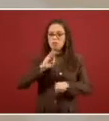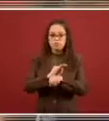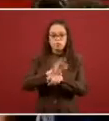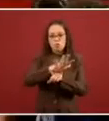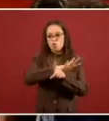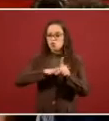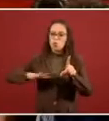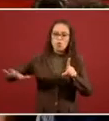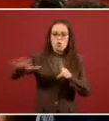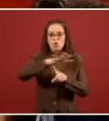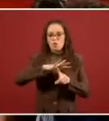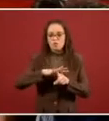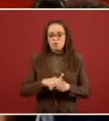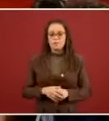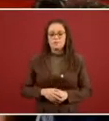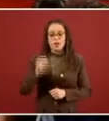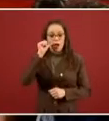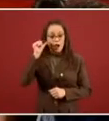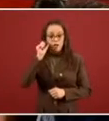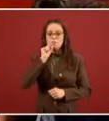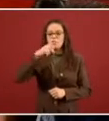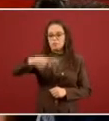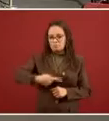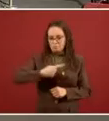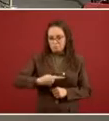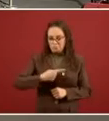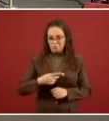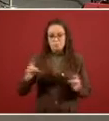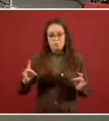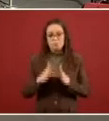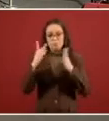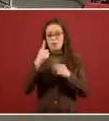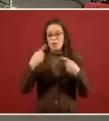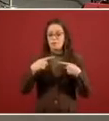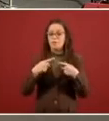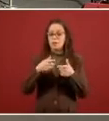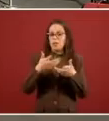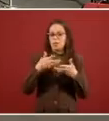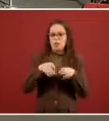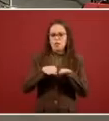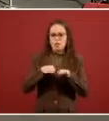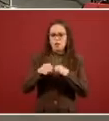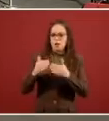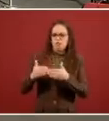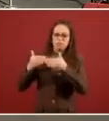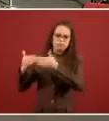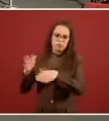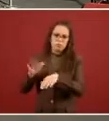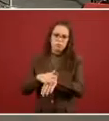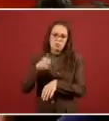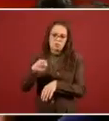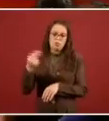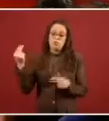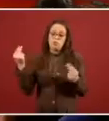preguntaban también ayer respecto a qué pasa cuando una persona está trabajando fuera porque cumple una actividad